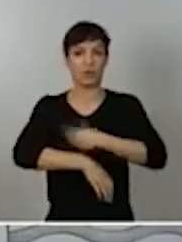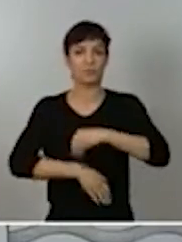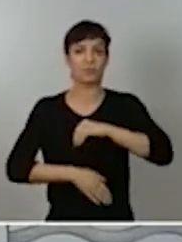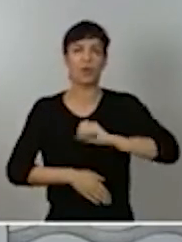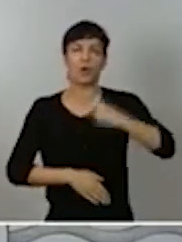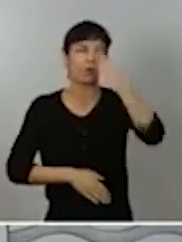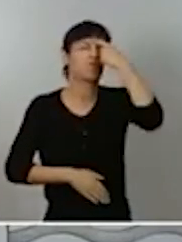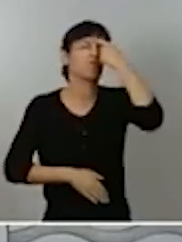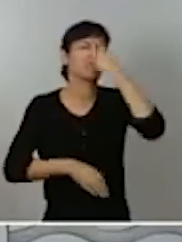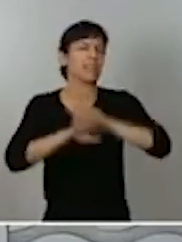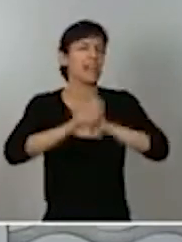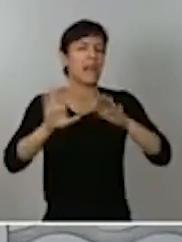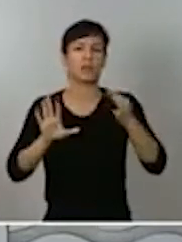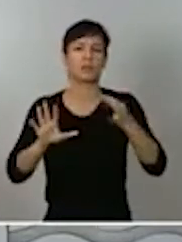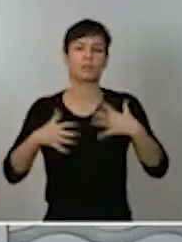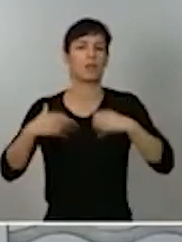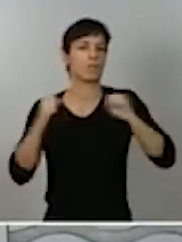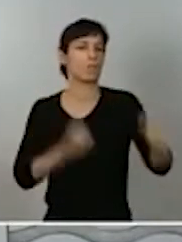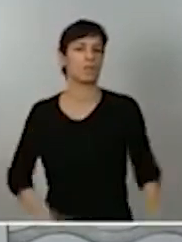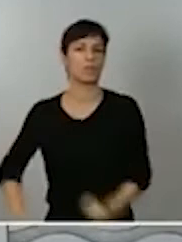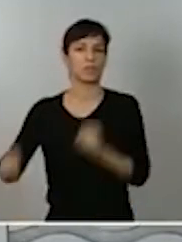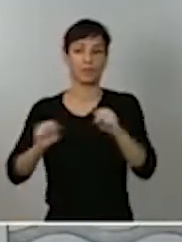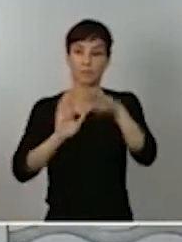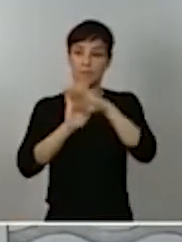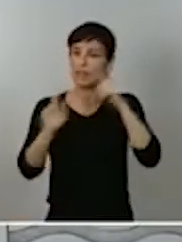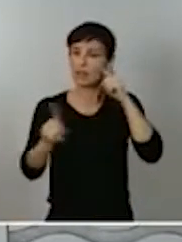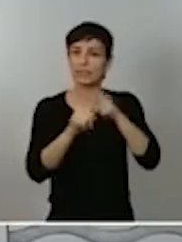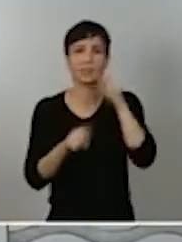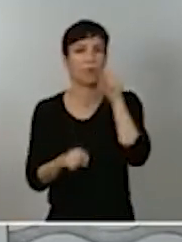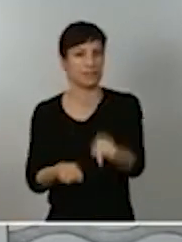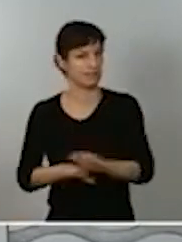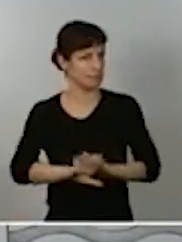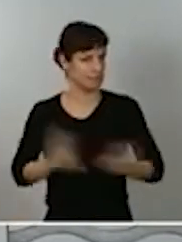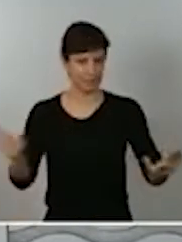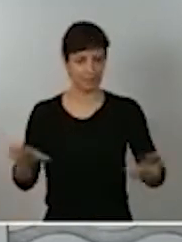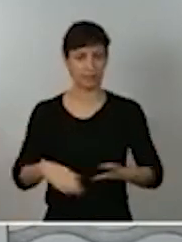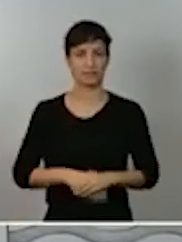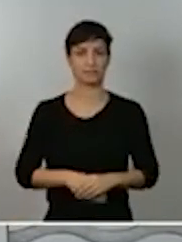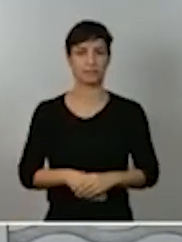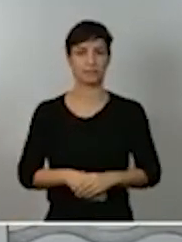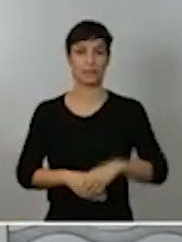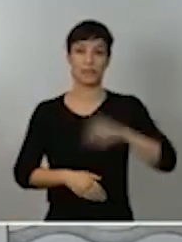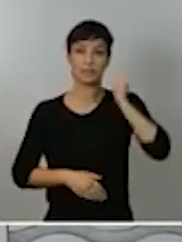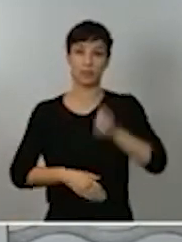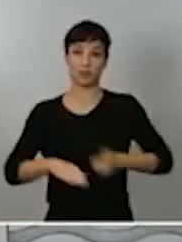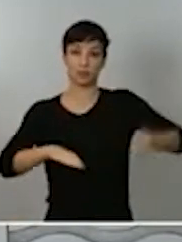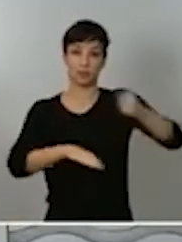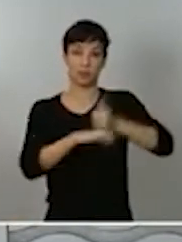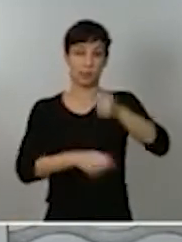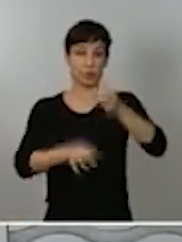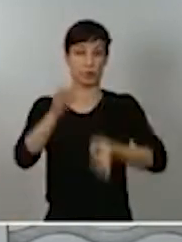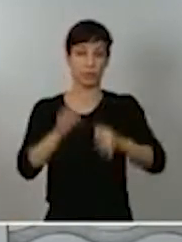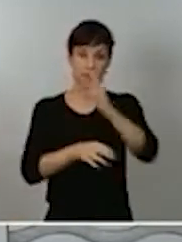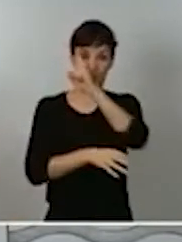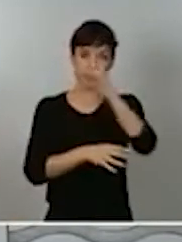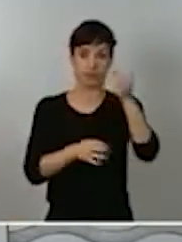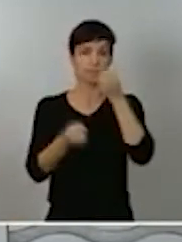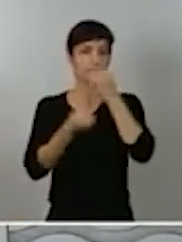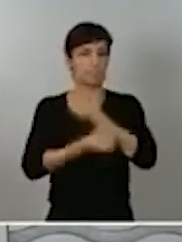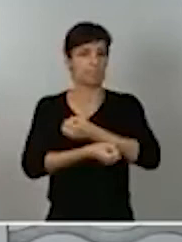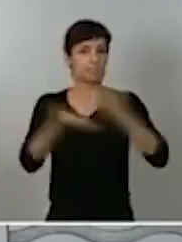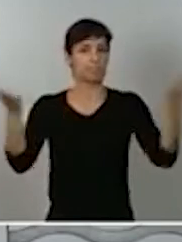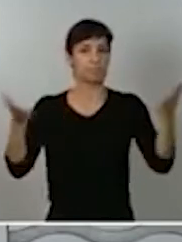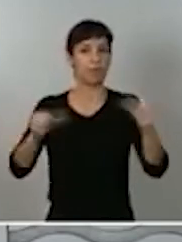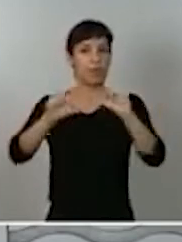y esa es la finalidad de las medidas que tomamos. El Tribunal Superior de Justicia de Madrid ha expresado que la fórmula jurídica